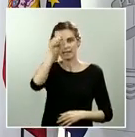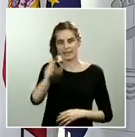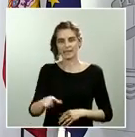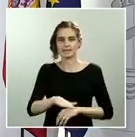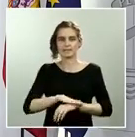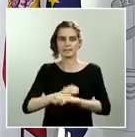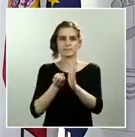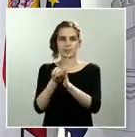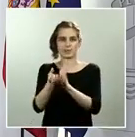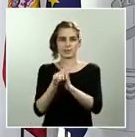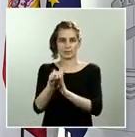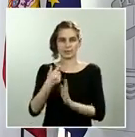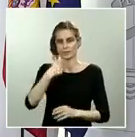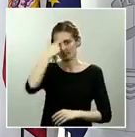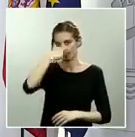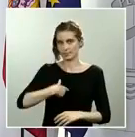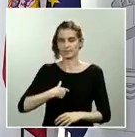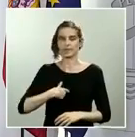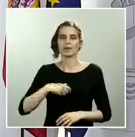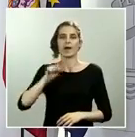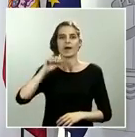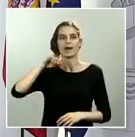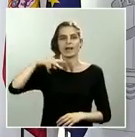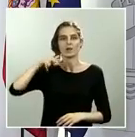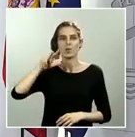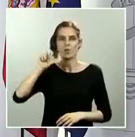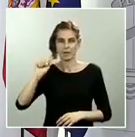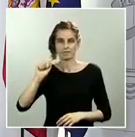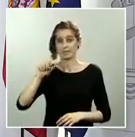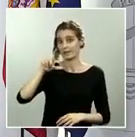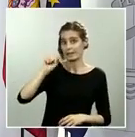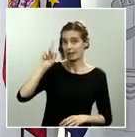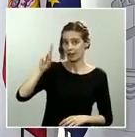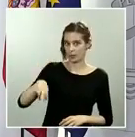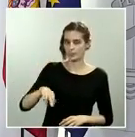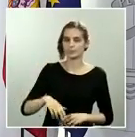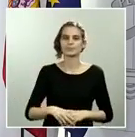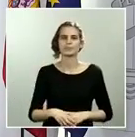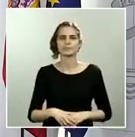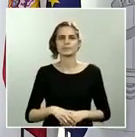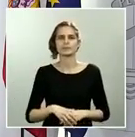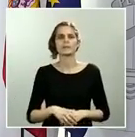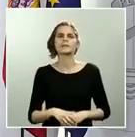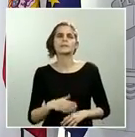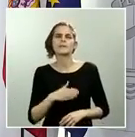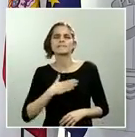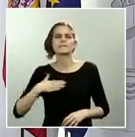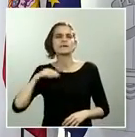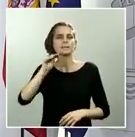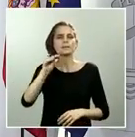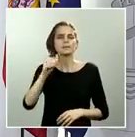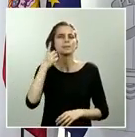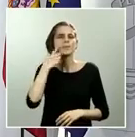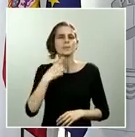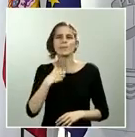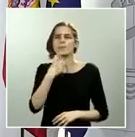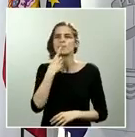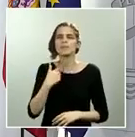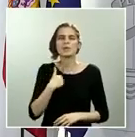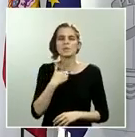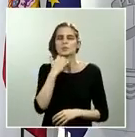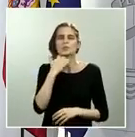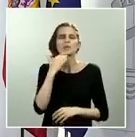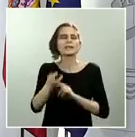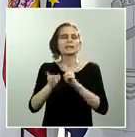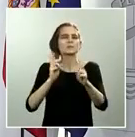Razón. Yo quería preguntarle a ver si nos puede adelantar alguna propuesta concreta que se vaya a llevar a ese diálogo con los partidos